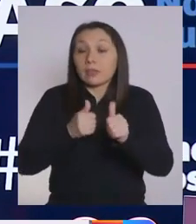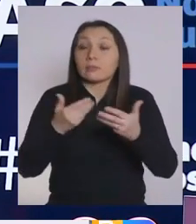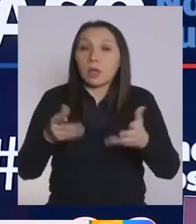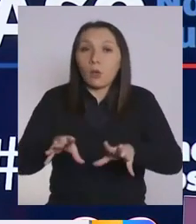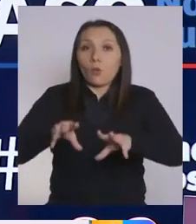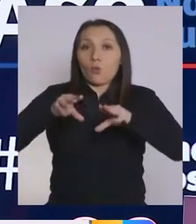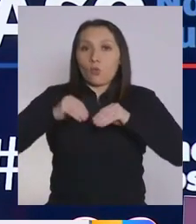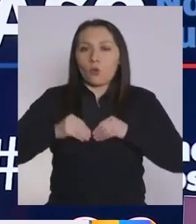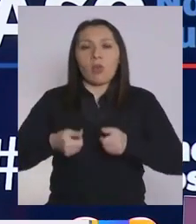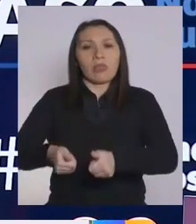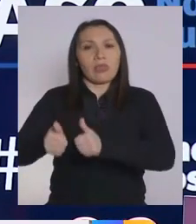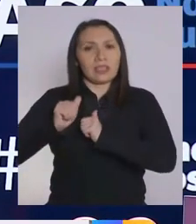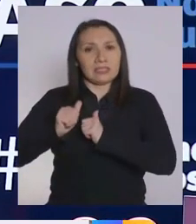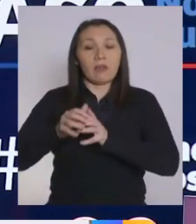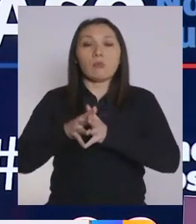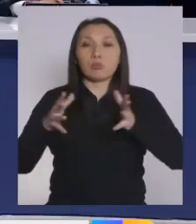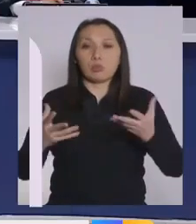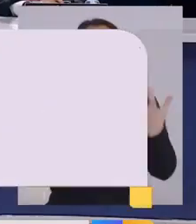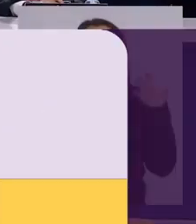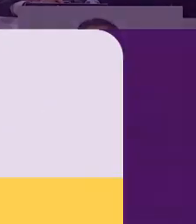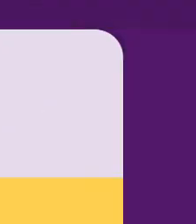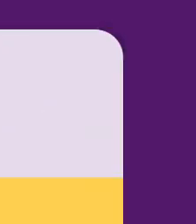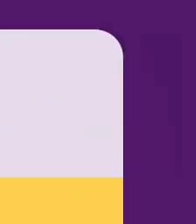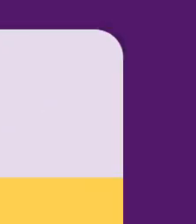vamos a asumir este desafío con mucha responsabilidad. Gracias. Muchas gracias, alcalde de Diego. Gracias. Gracias. Gracias.